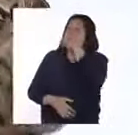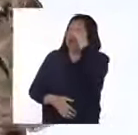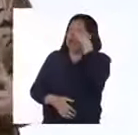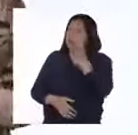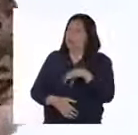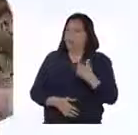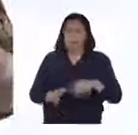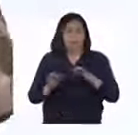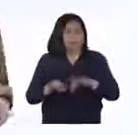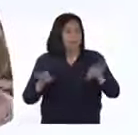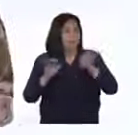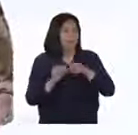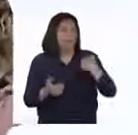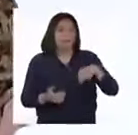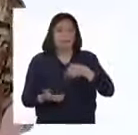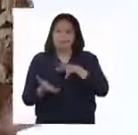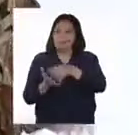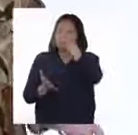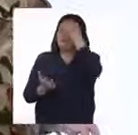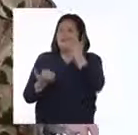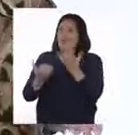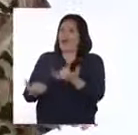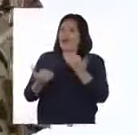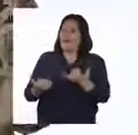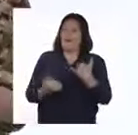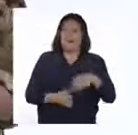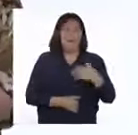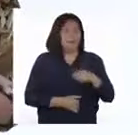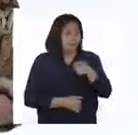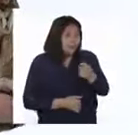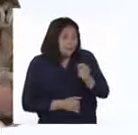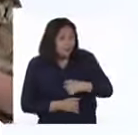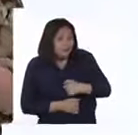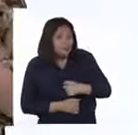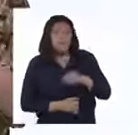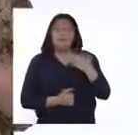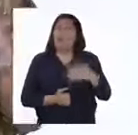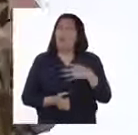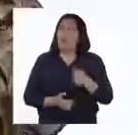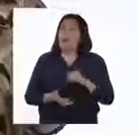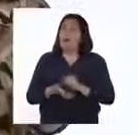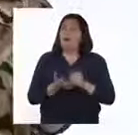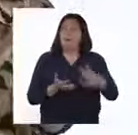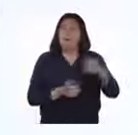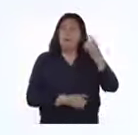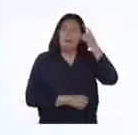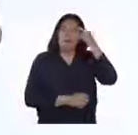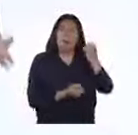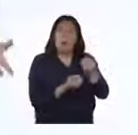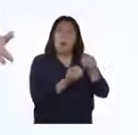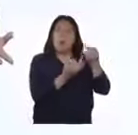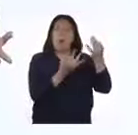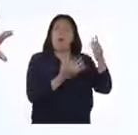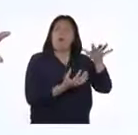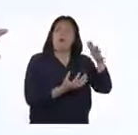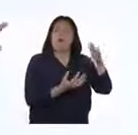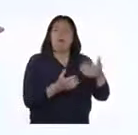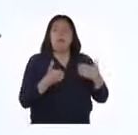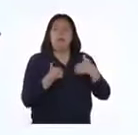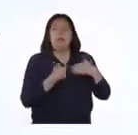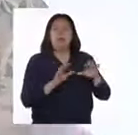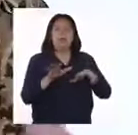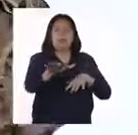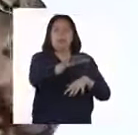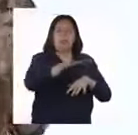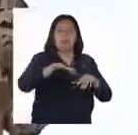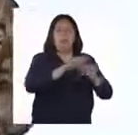qué importante todo lo que hemos aprendido el día de hoy, ¿no les parece? Hemos podido hacer estimaciones sobre la cantidad de animales que hay